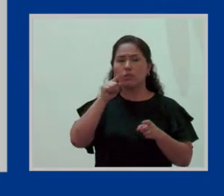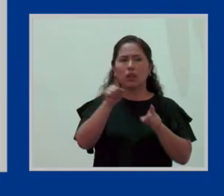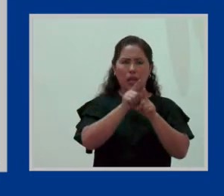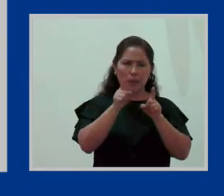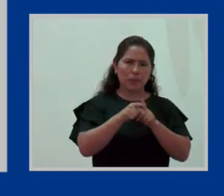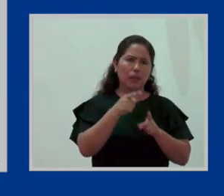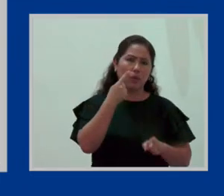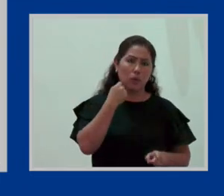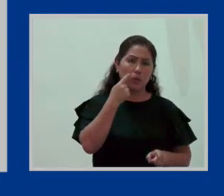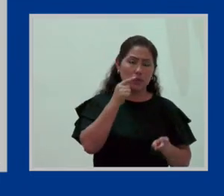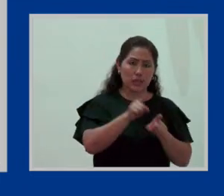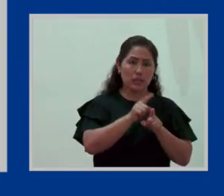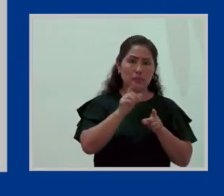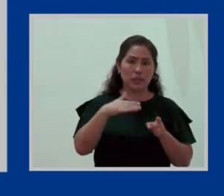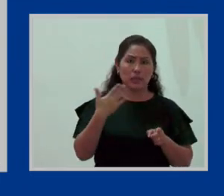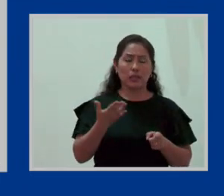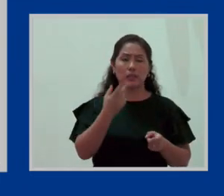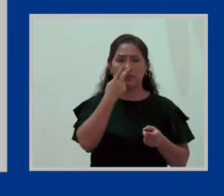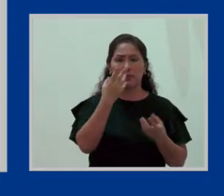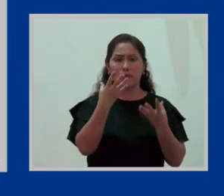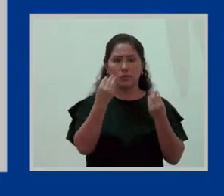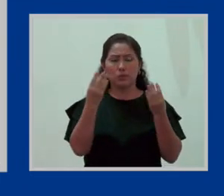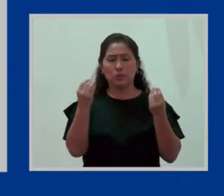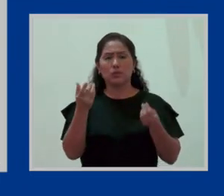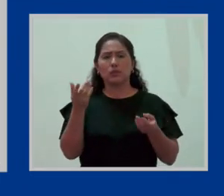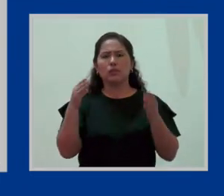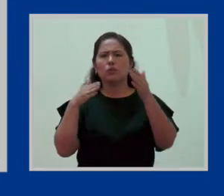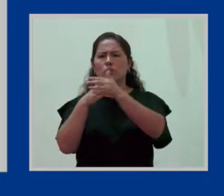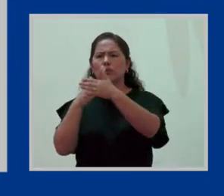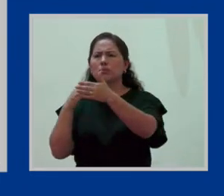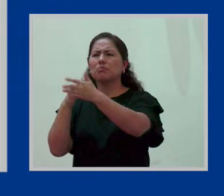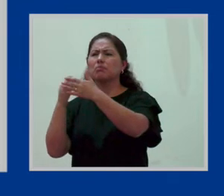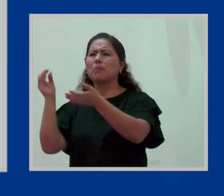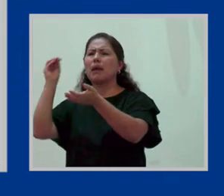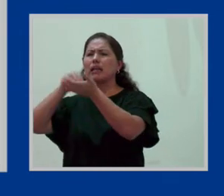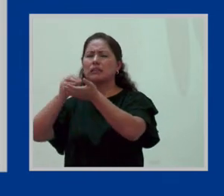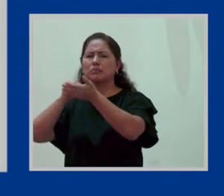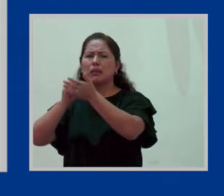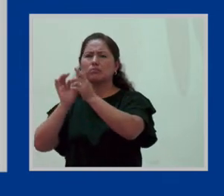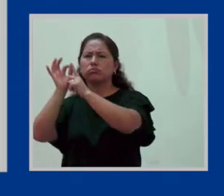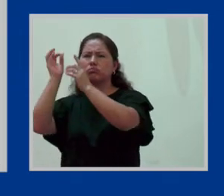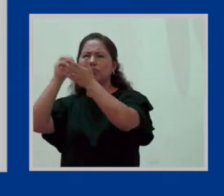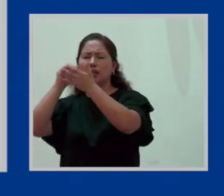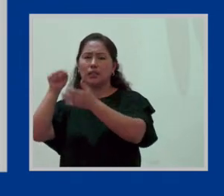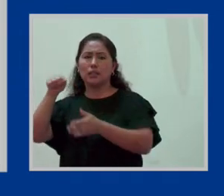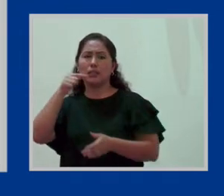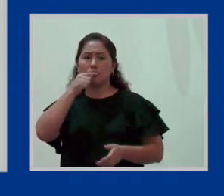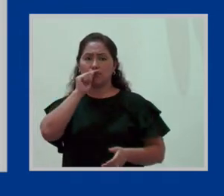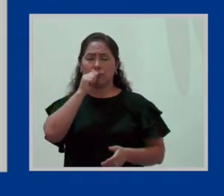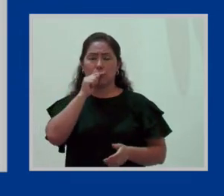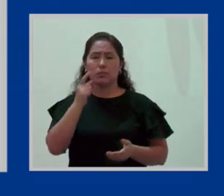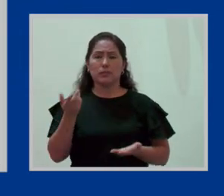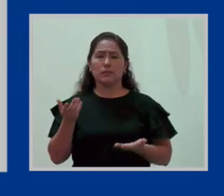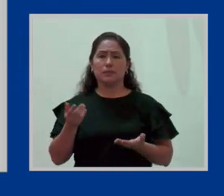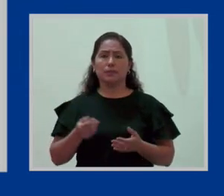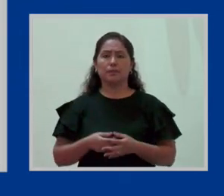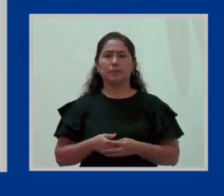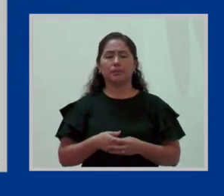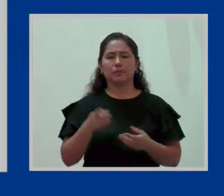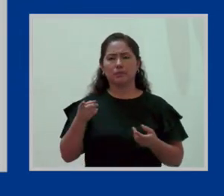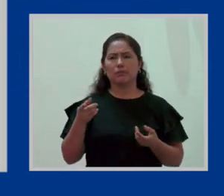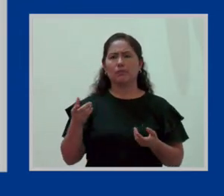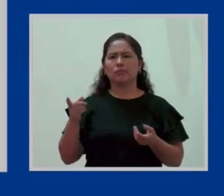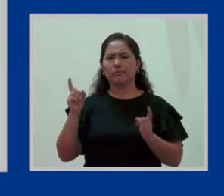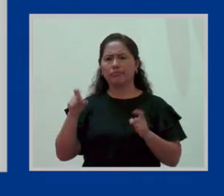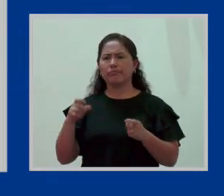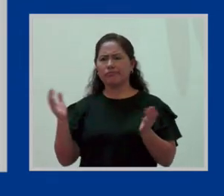Pero predominantemente ocurre en contra de las mujeres. Entonces, que se realicen todas estas medidas promueve que las